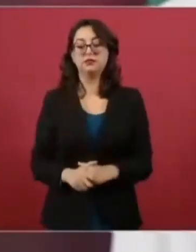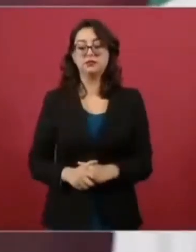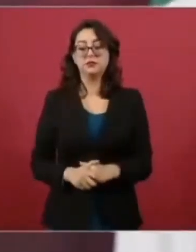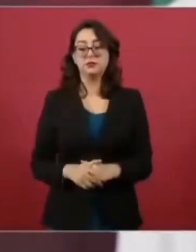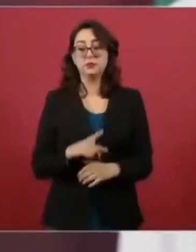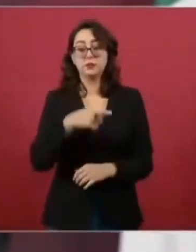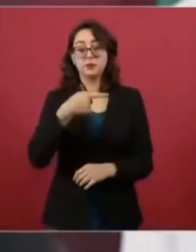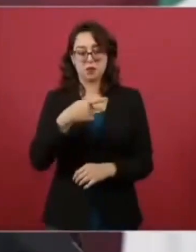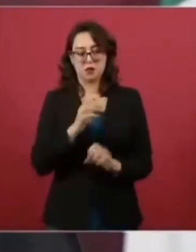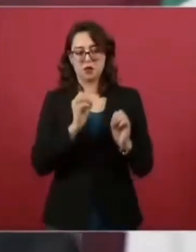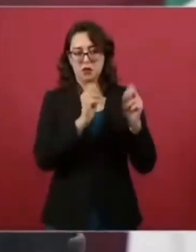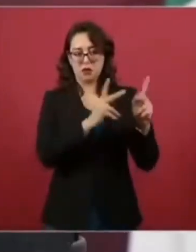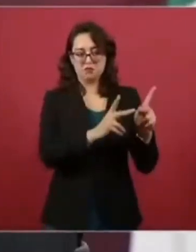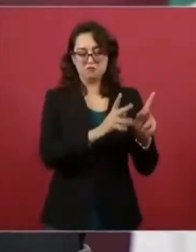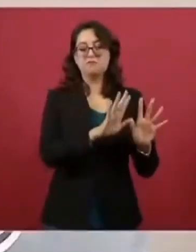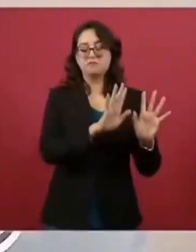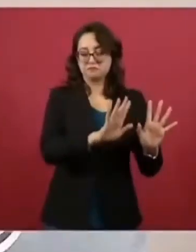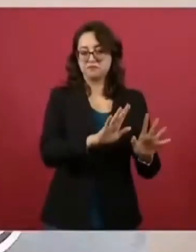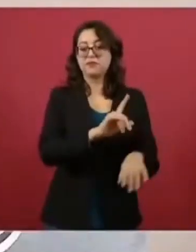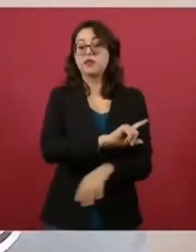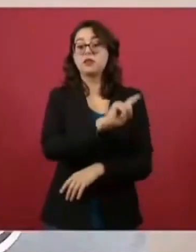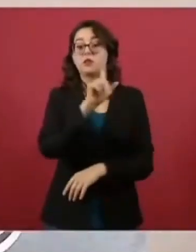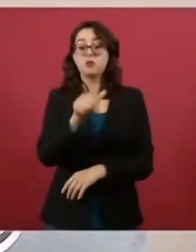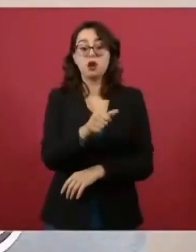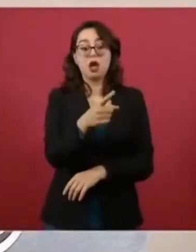el nombre.